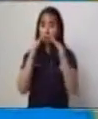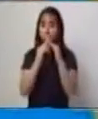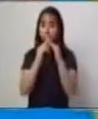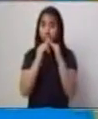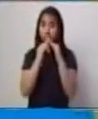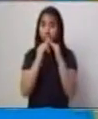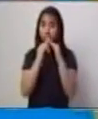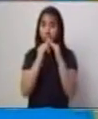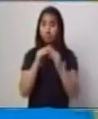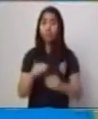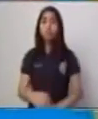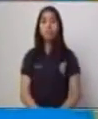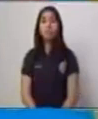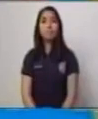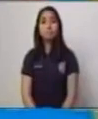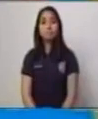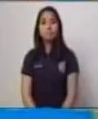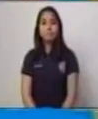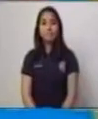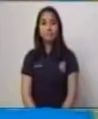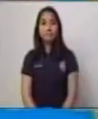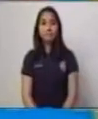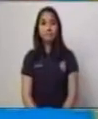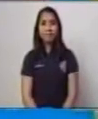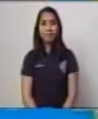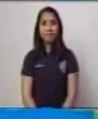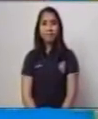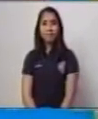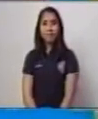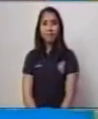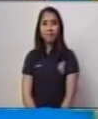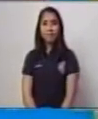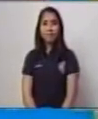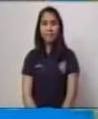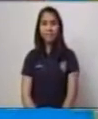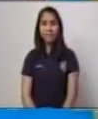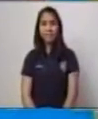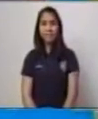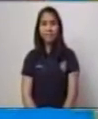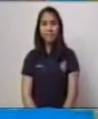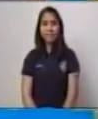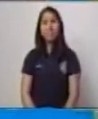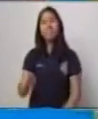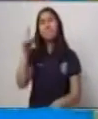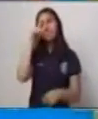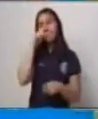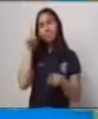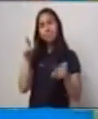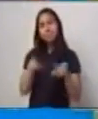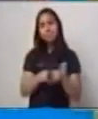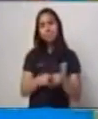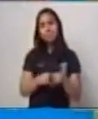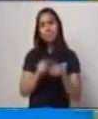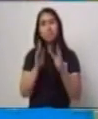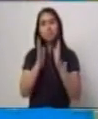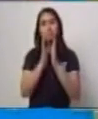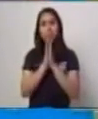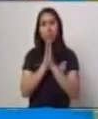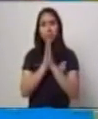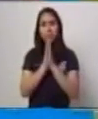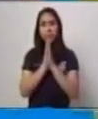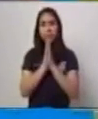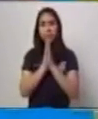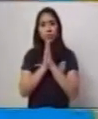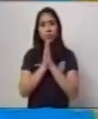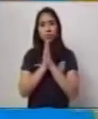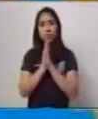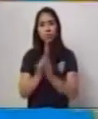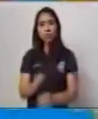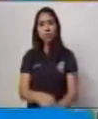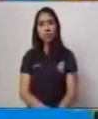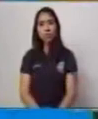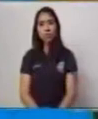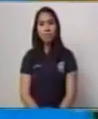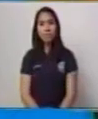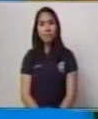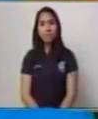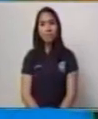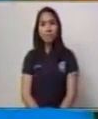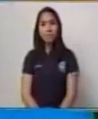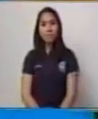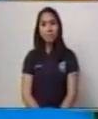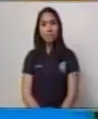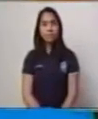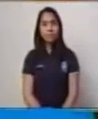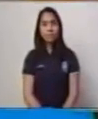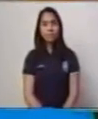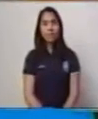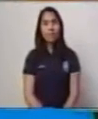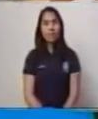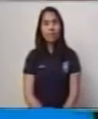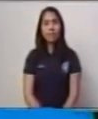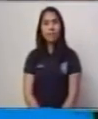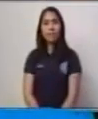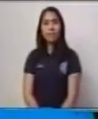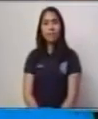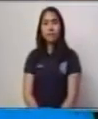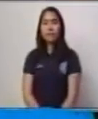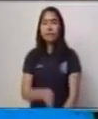mantener